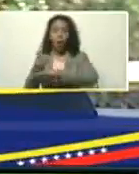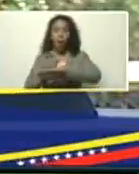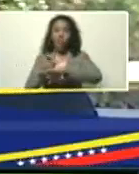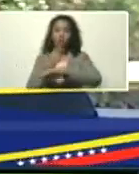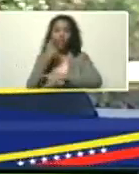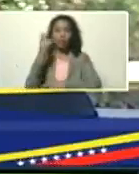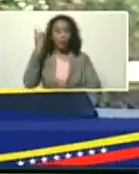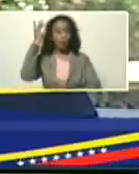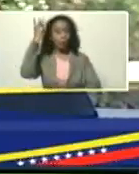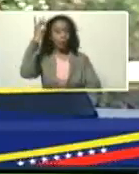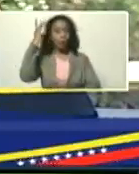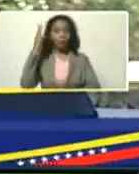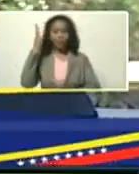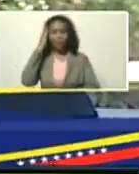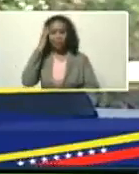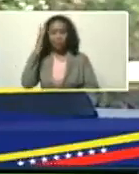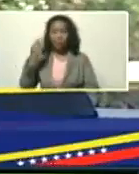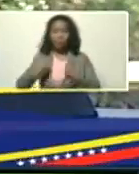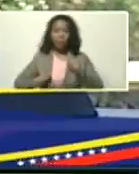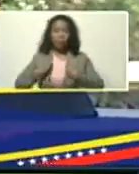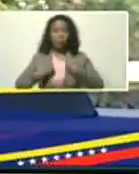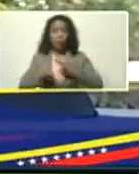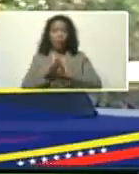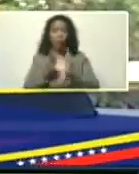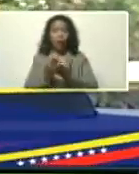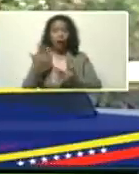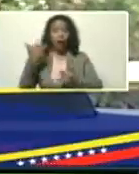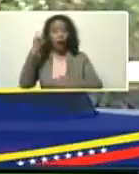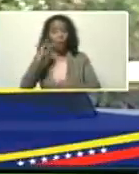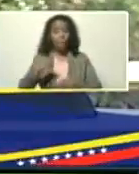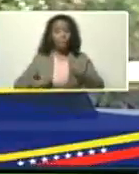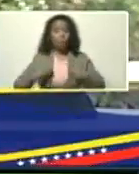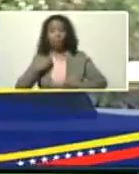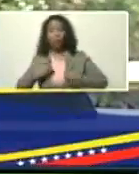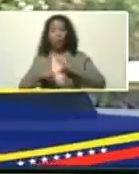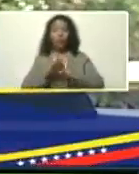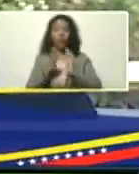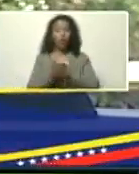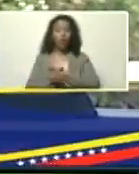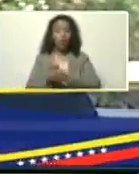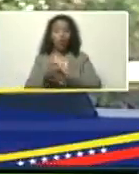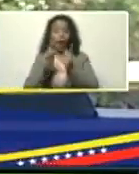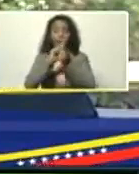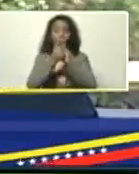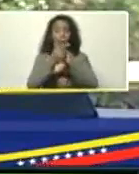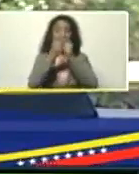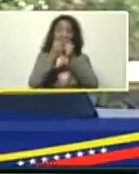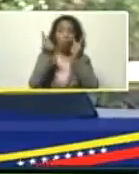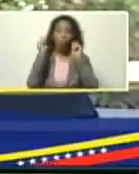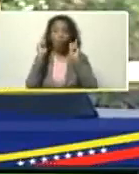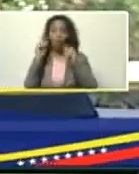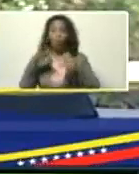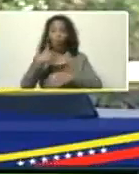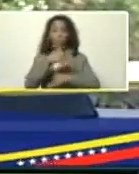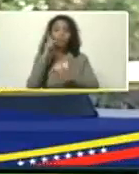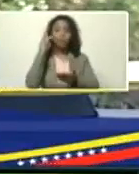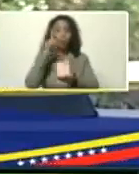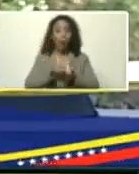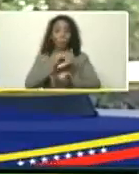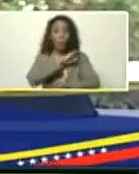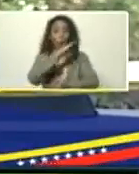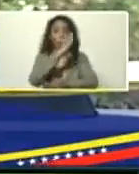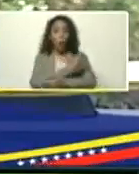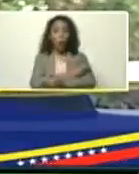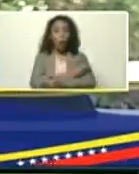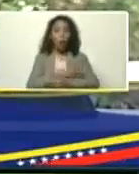sabiendo, la angustia mundial que hay, la preocupación mundial, sobre el cambio climático, y cuando llegan al poder,